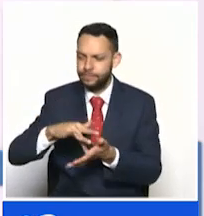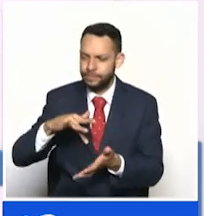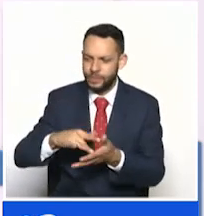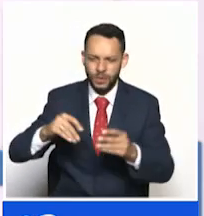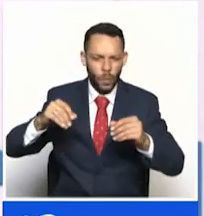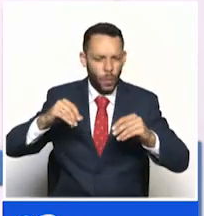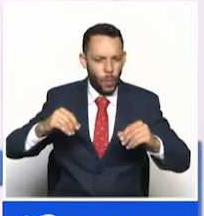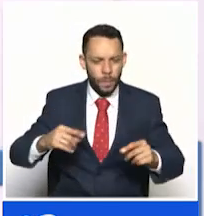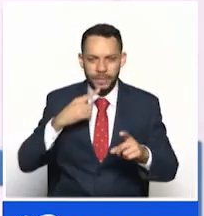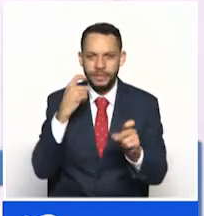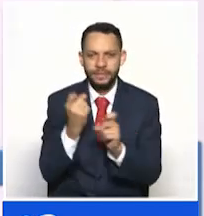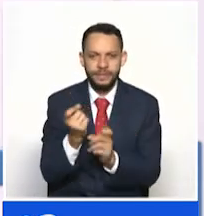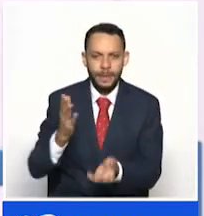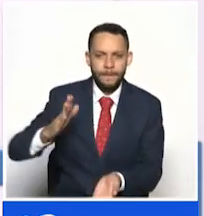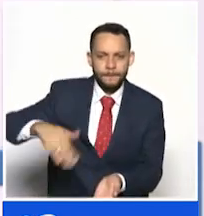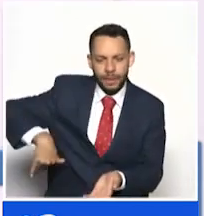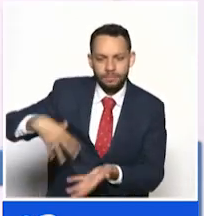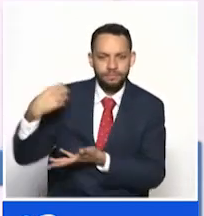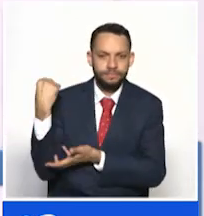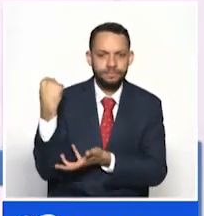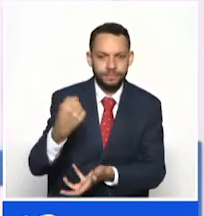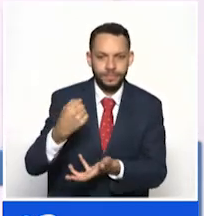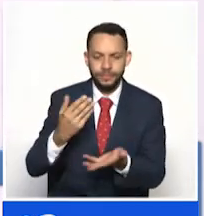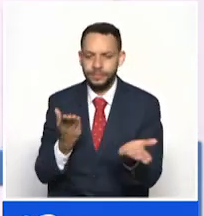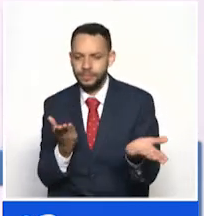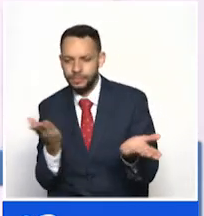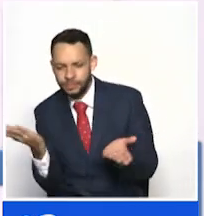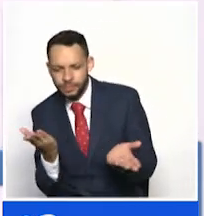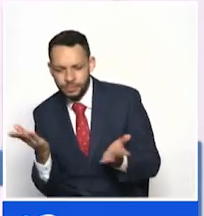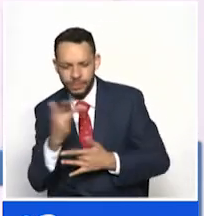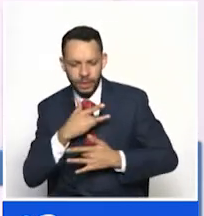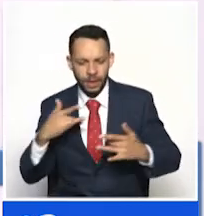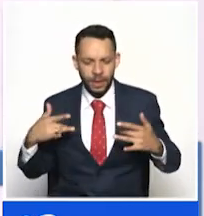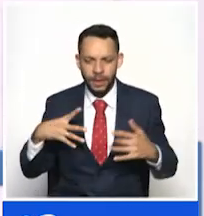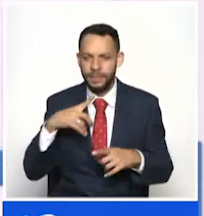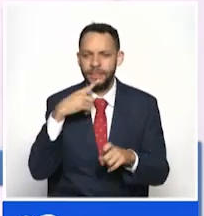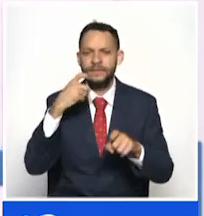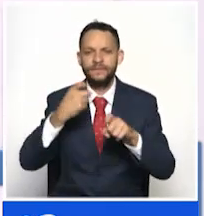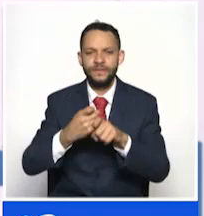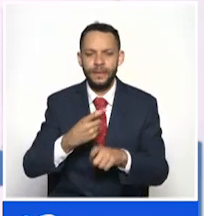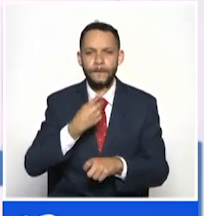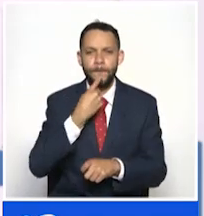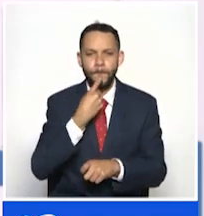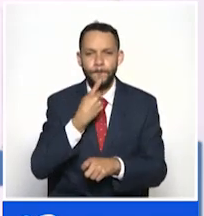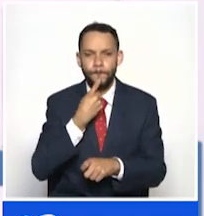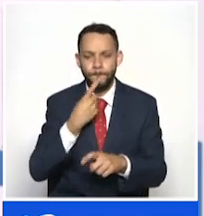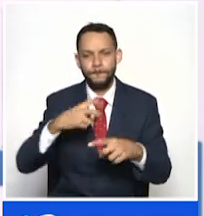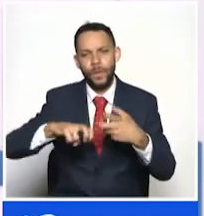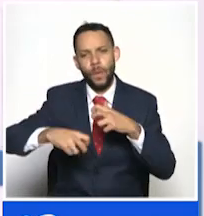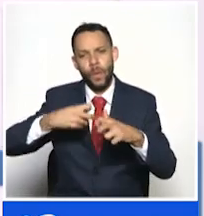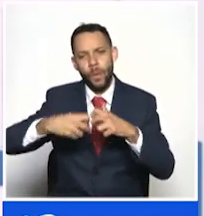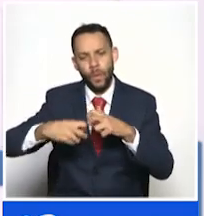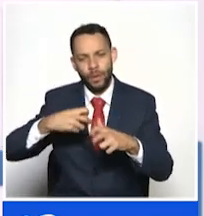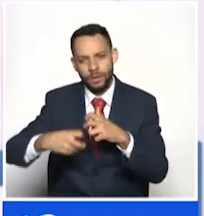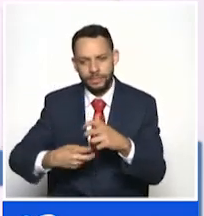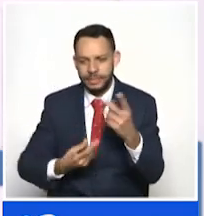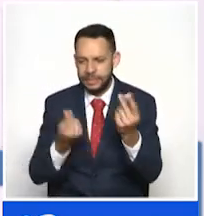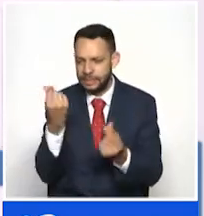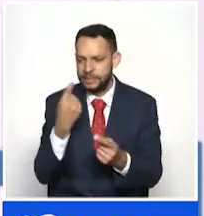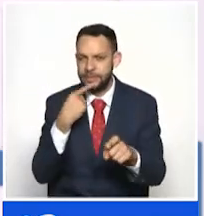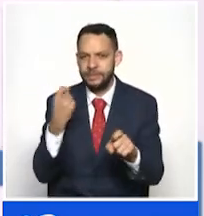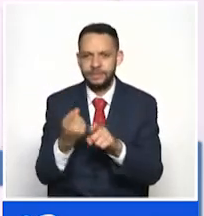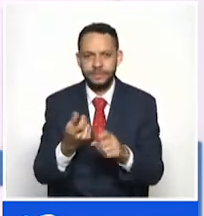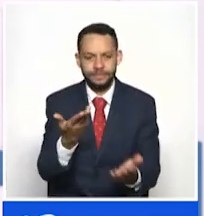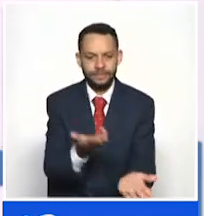departamento ya que los recursos para la prestación del servicio se han visto afectados por las crisis en las que atraviesa este